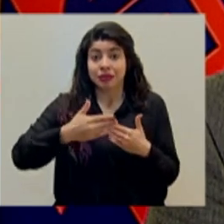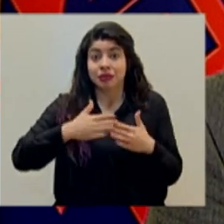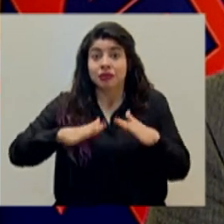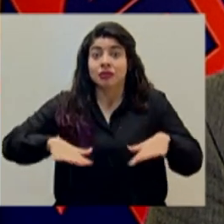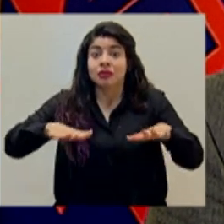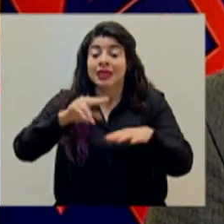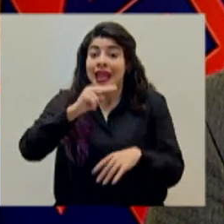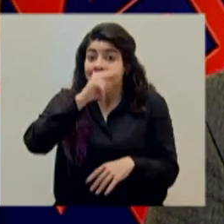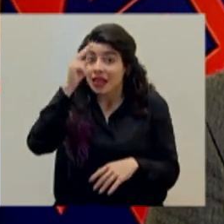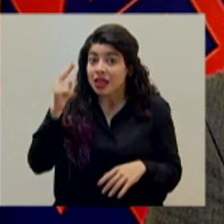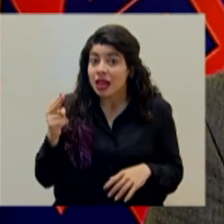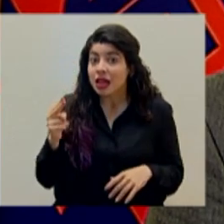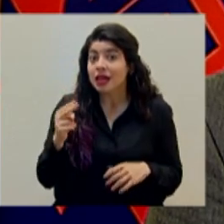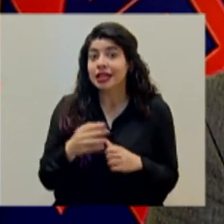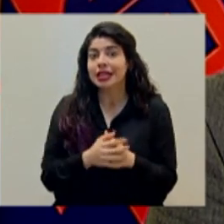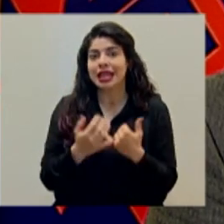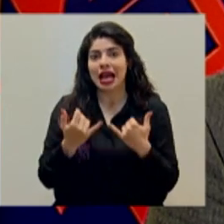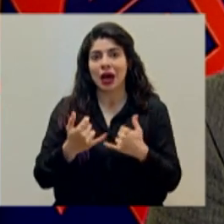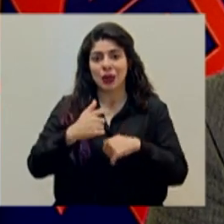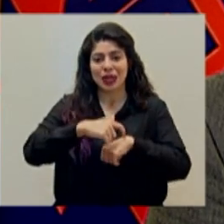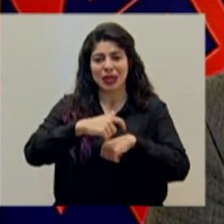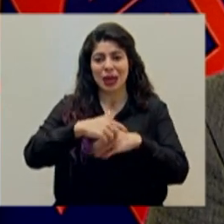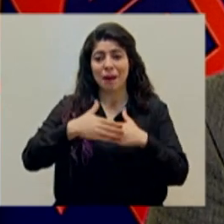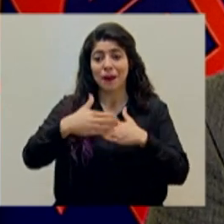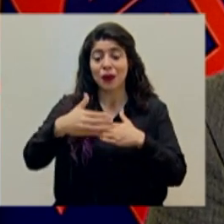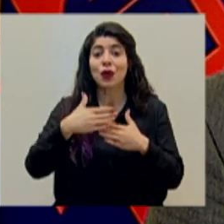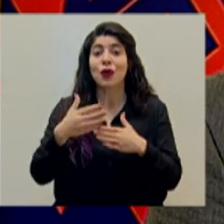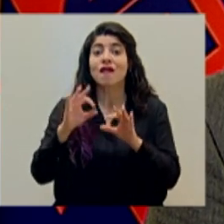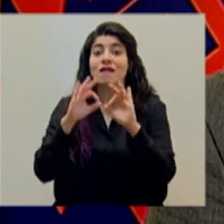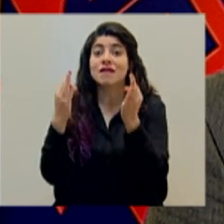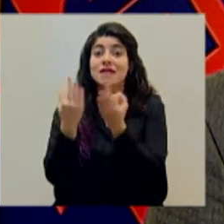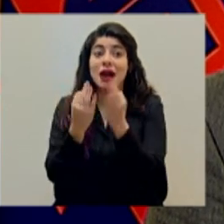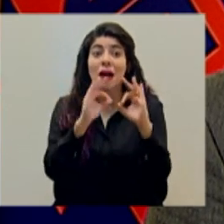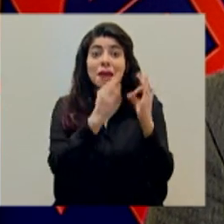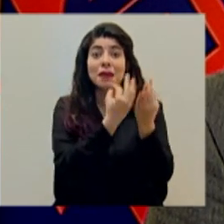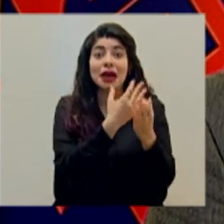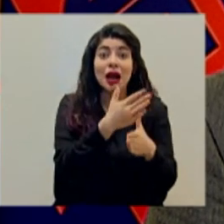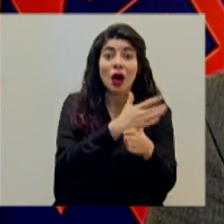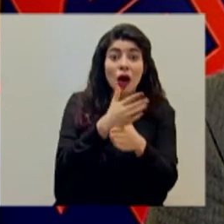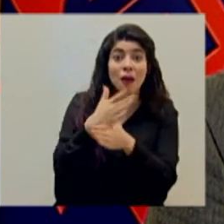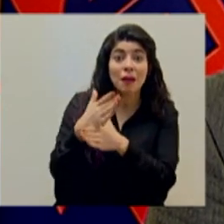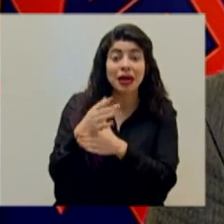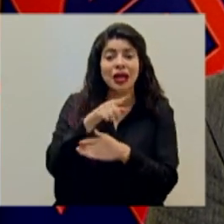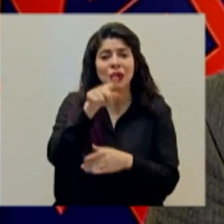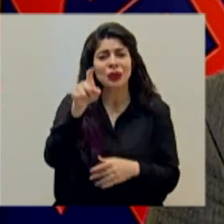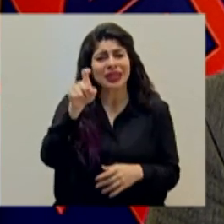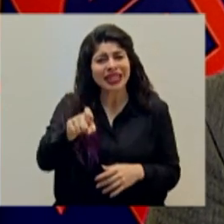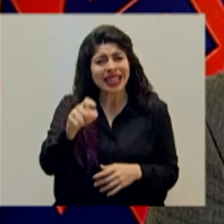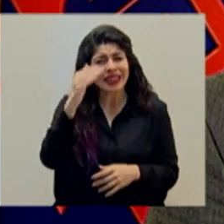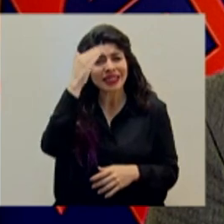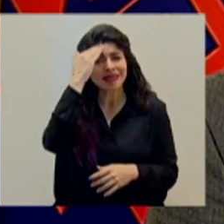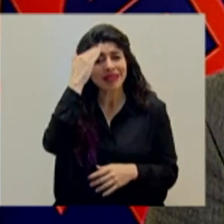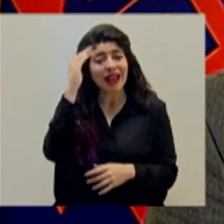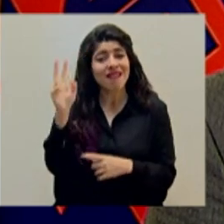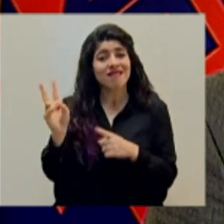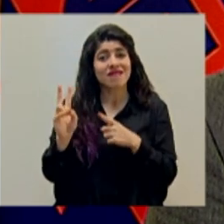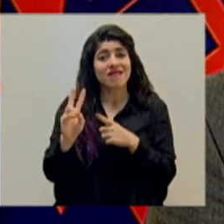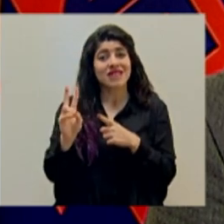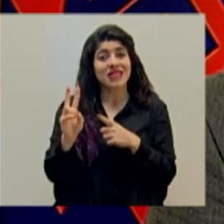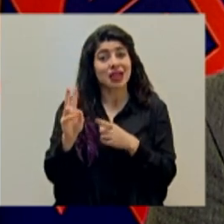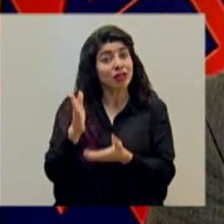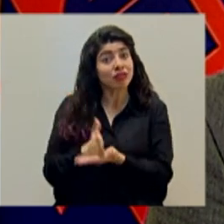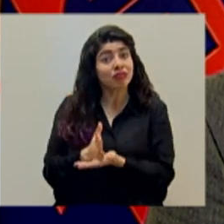navideño, de este ambiente de compartir en familia y todo esto, tenemos que tener presente que el virus no